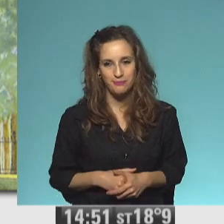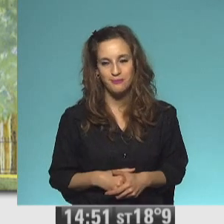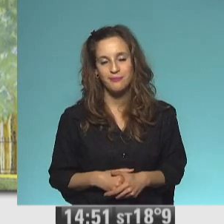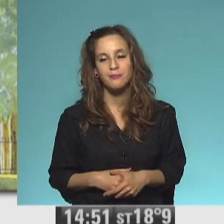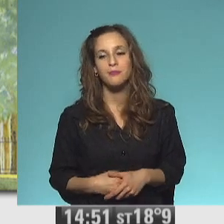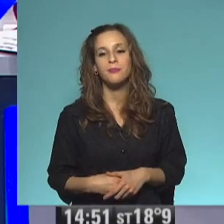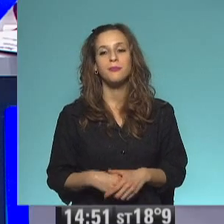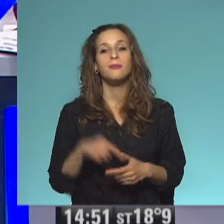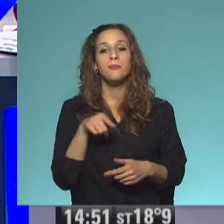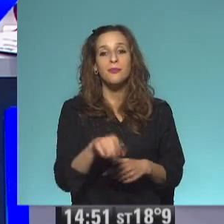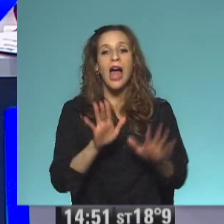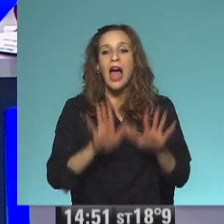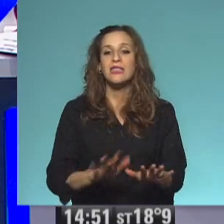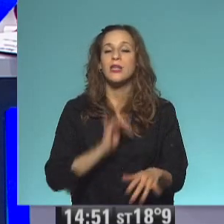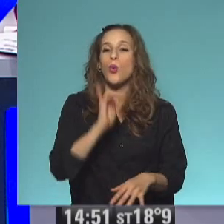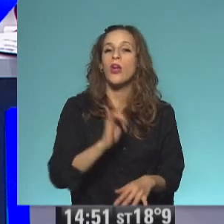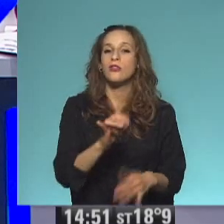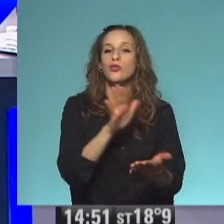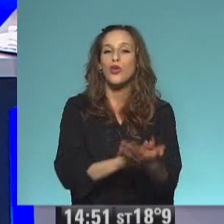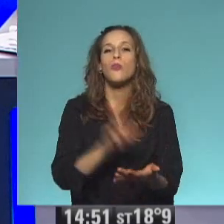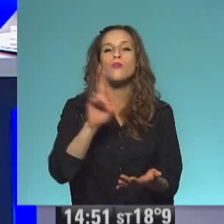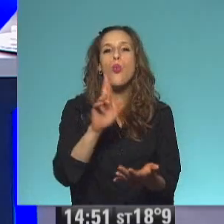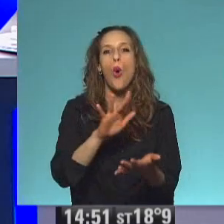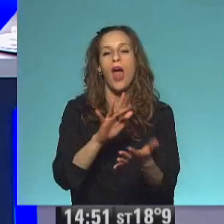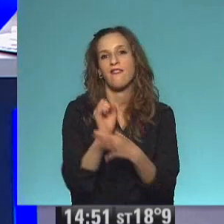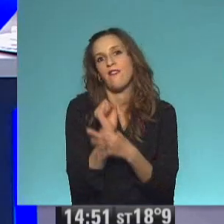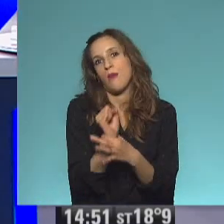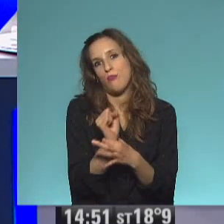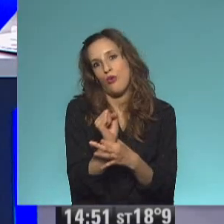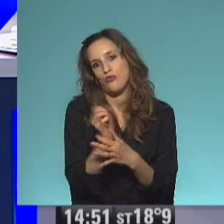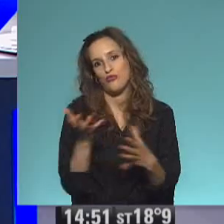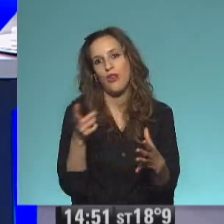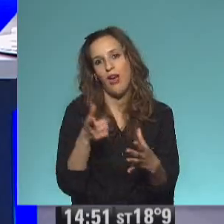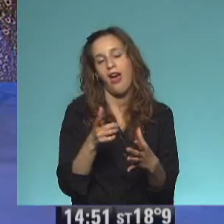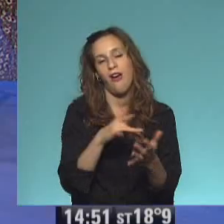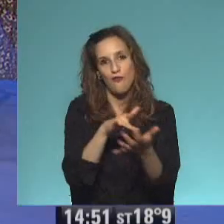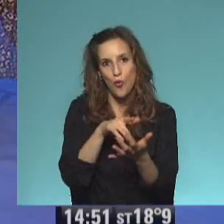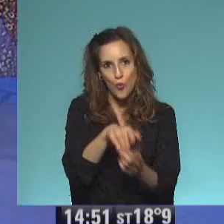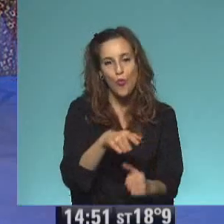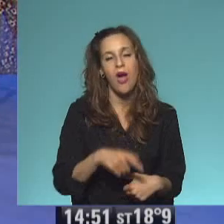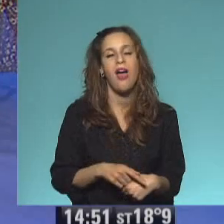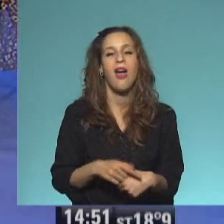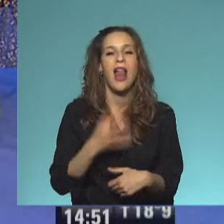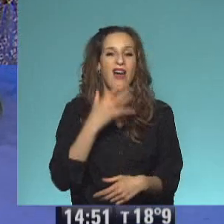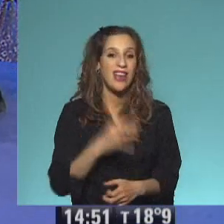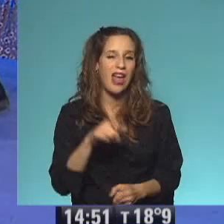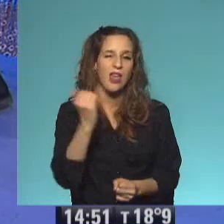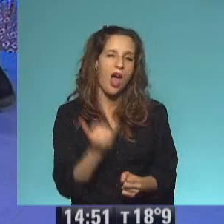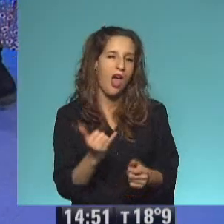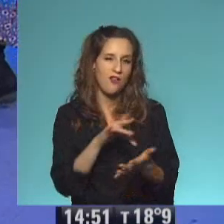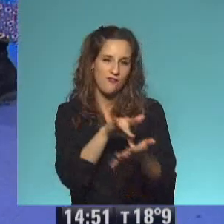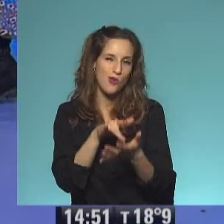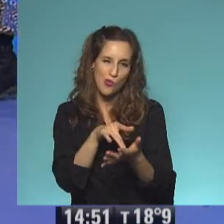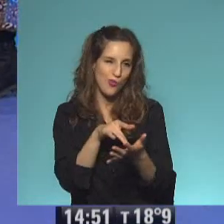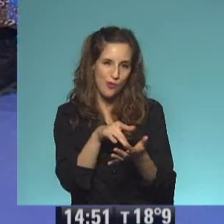fue un cuento de bruja, de una bruja muy famosa, la bruja Winnie. Y tenía muchas cosas de bruja, ¿no? Que si